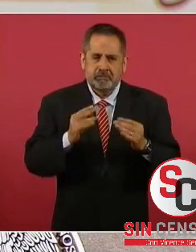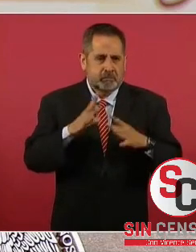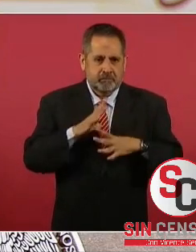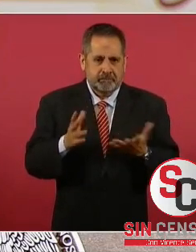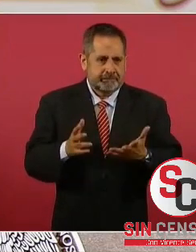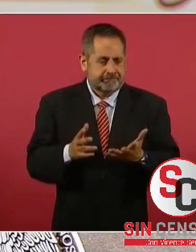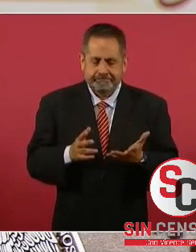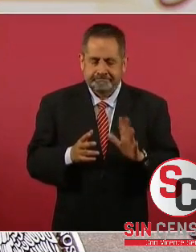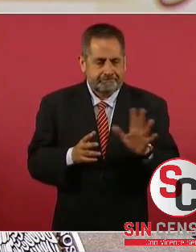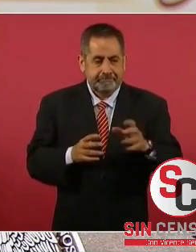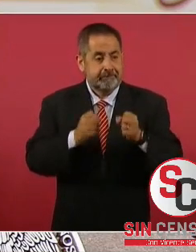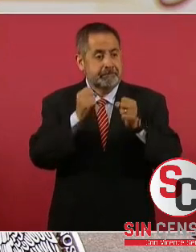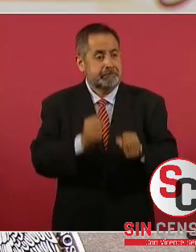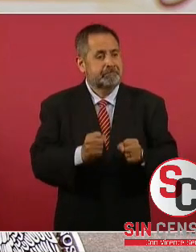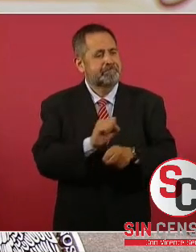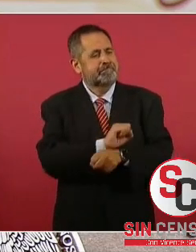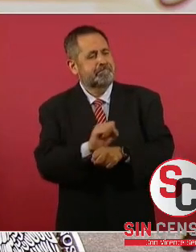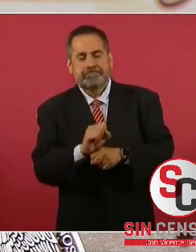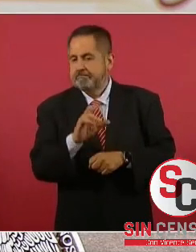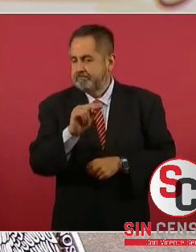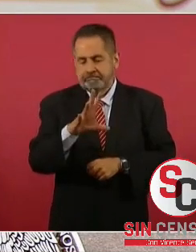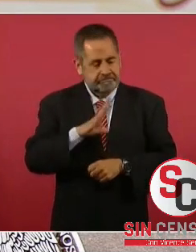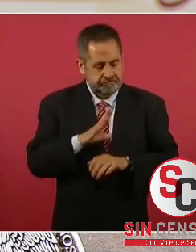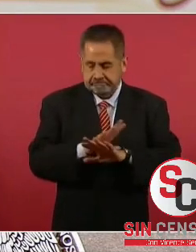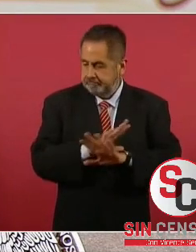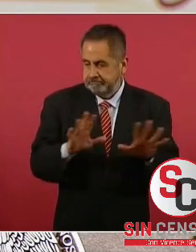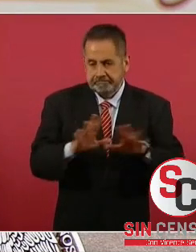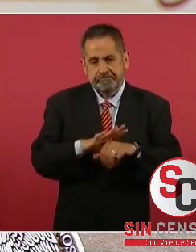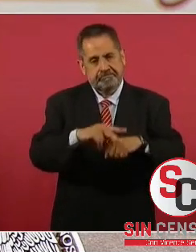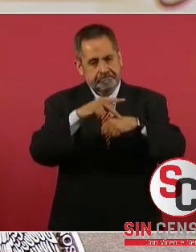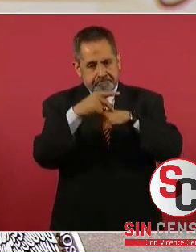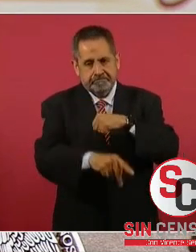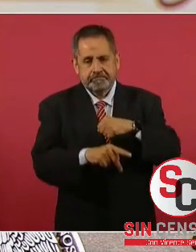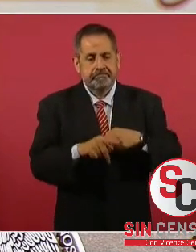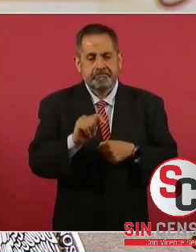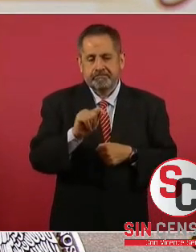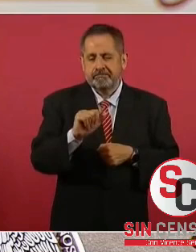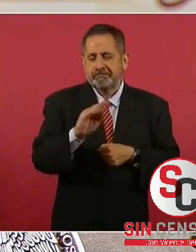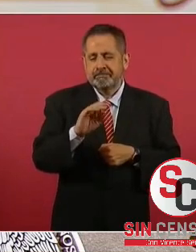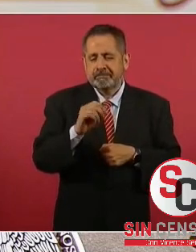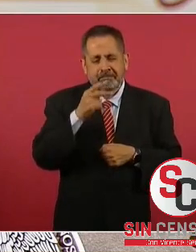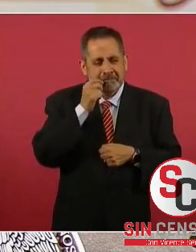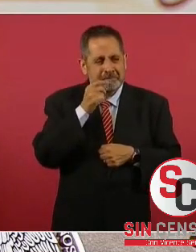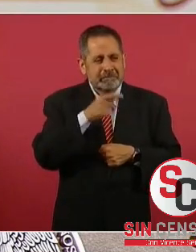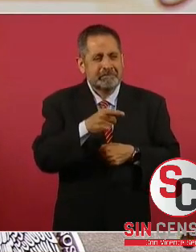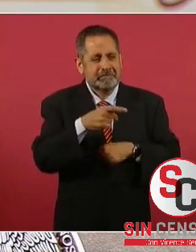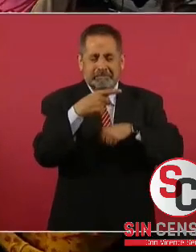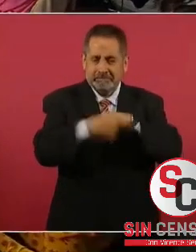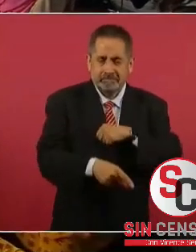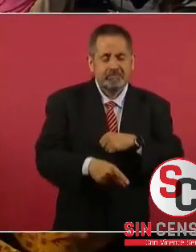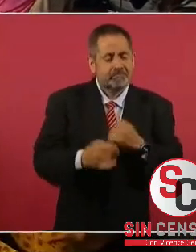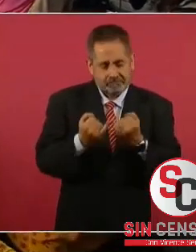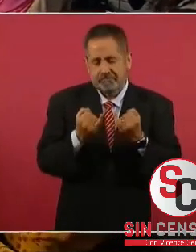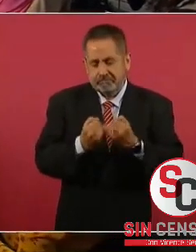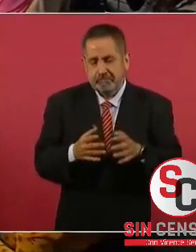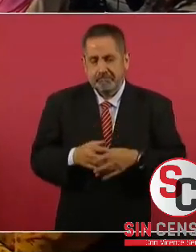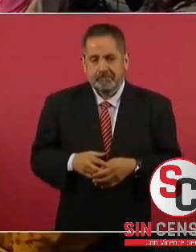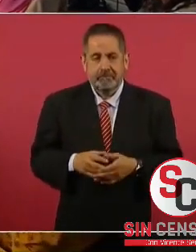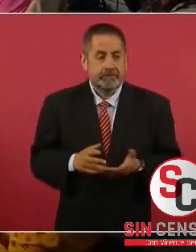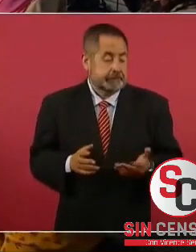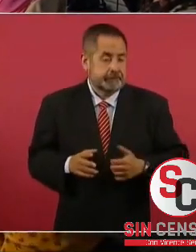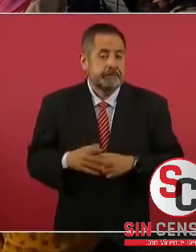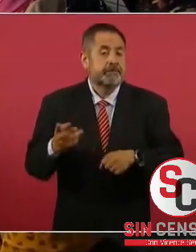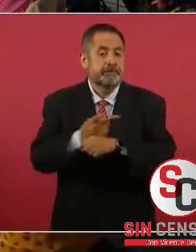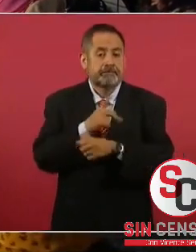y no hay forma de presentación del tabaco que pueda ser menos dañina que otras. ¿Qué ha pasado